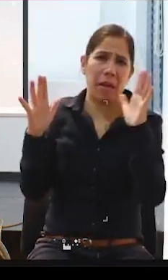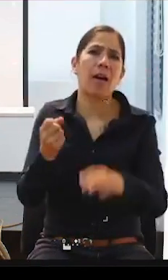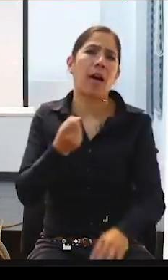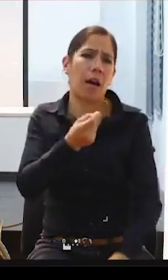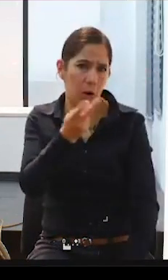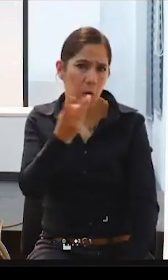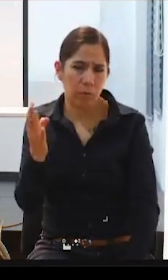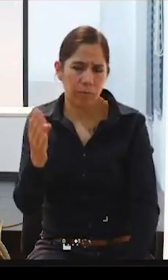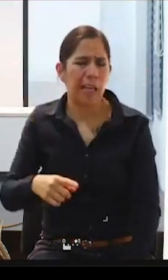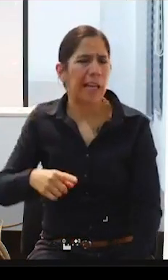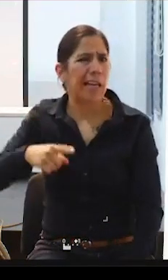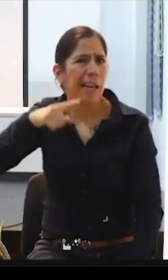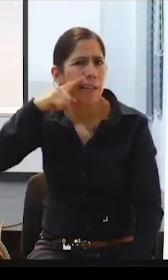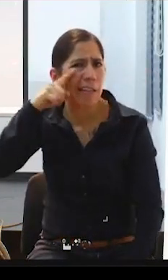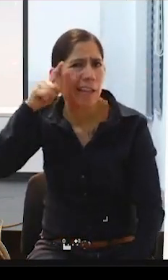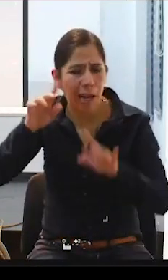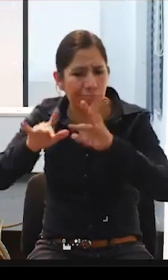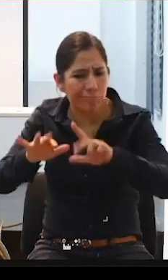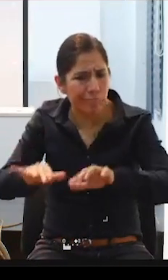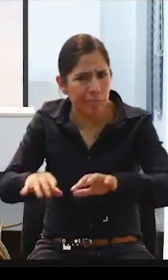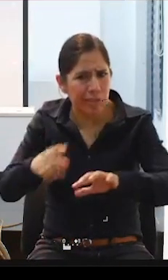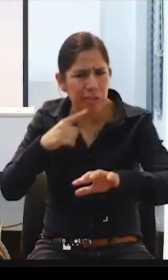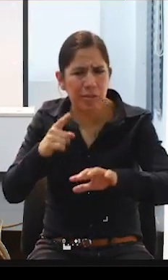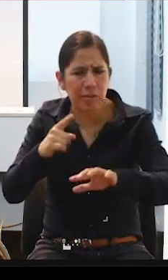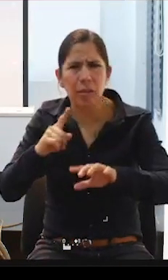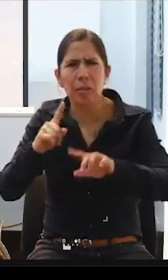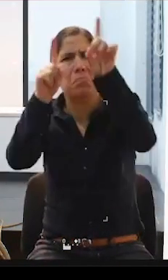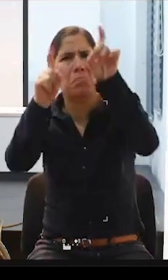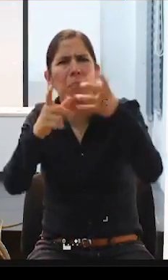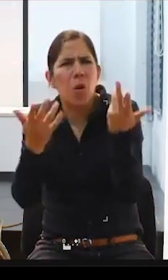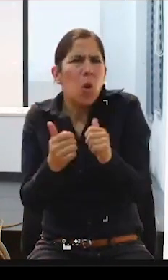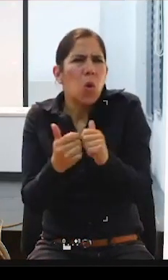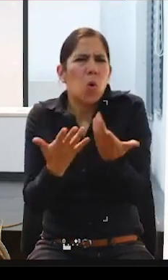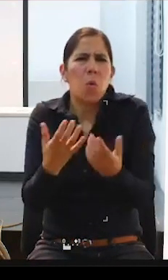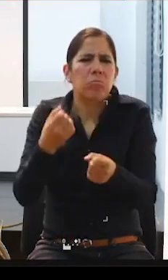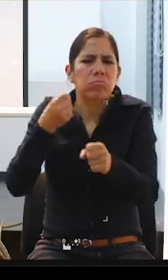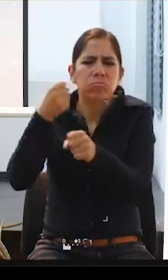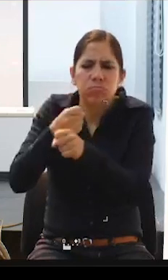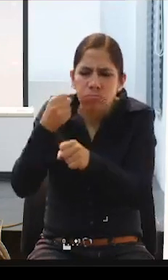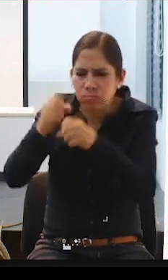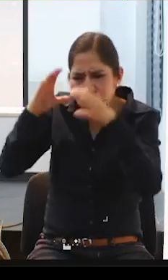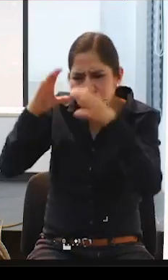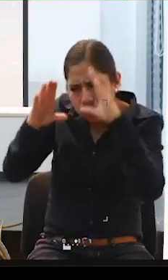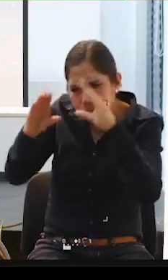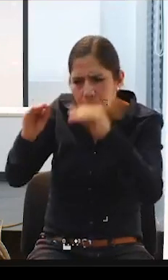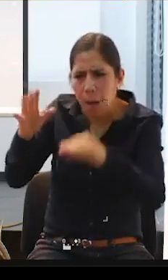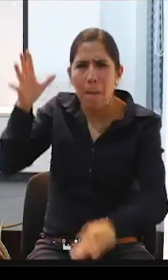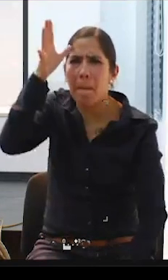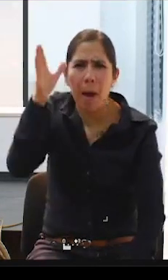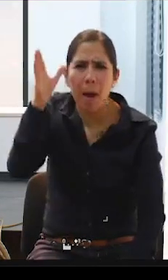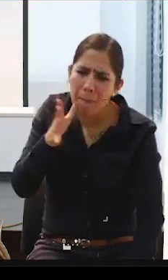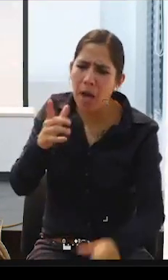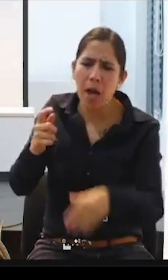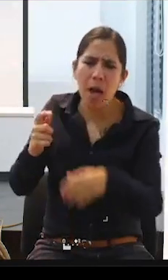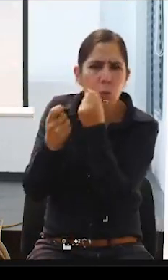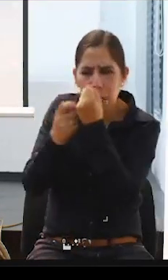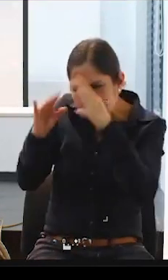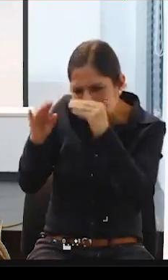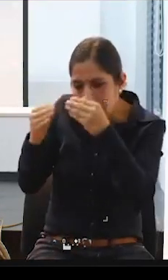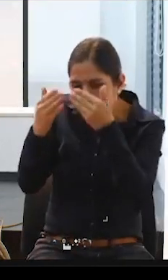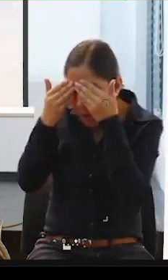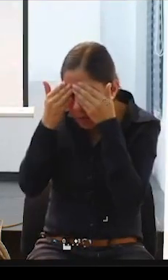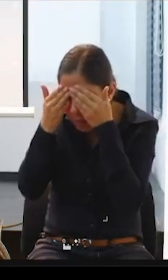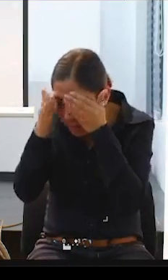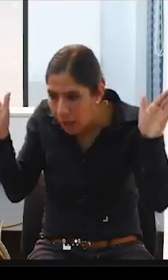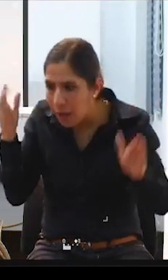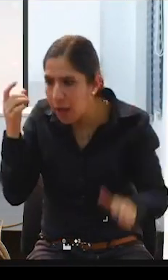ella se pregunta cómo se puede trabajar con las madres, padres, tutores, familias, para que en realidad vean la